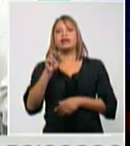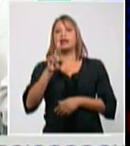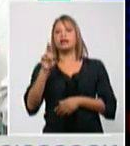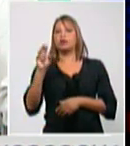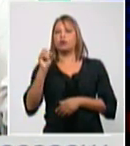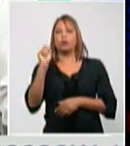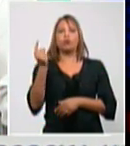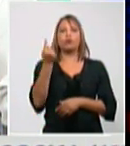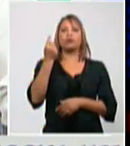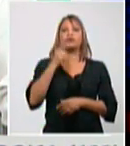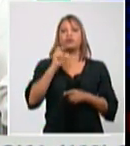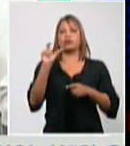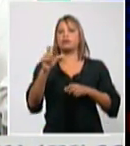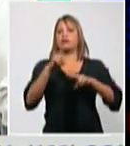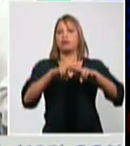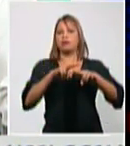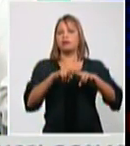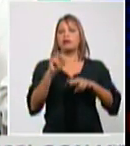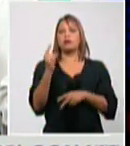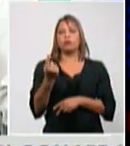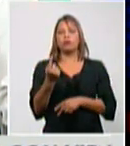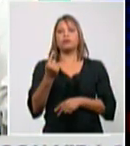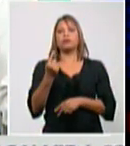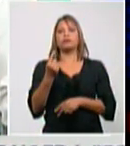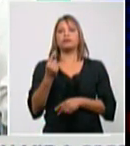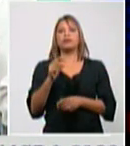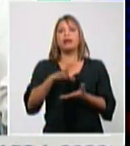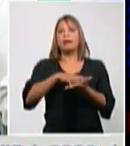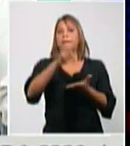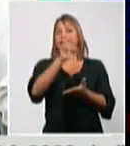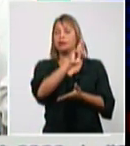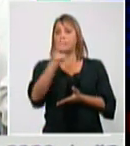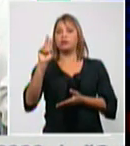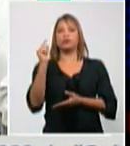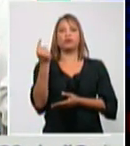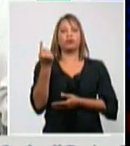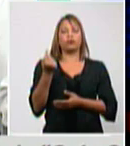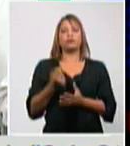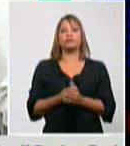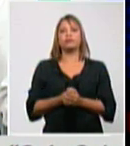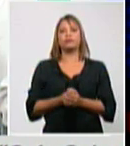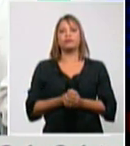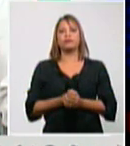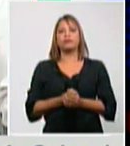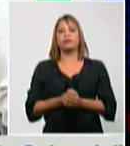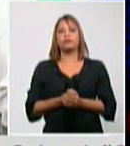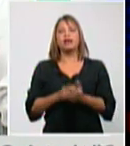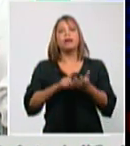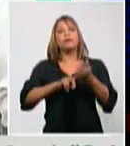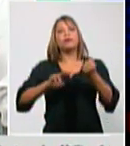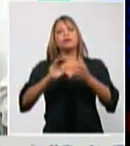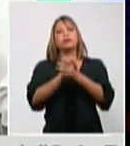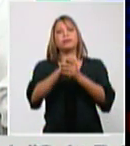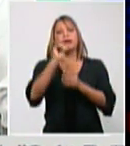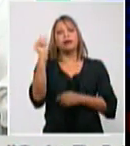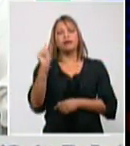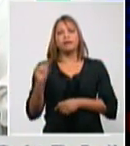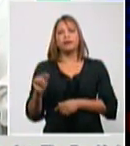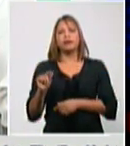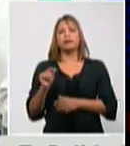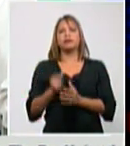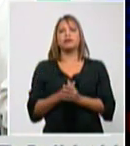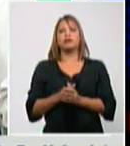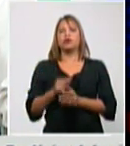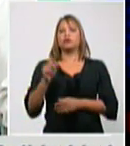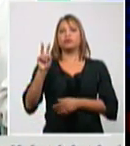Centro Habana 1 y Plaza 1 de Mayabeque se confirma un caso ayer de San José del municipio San